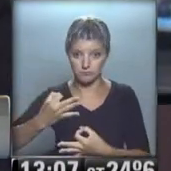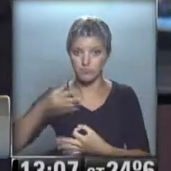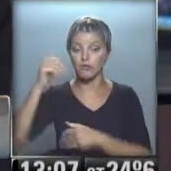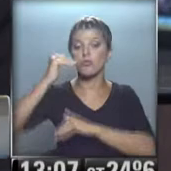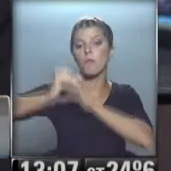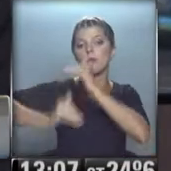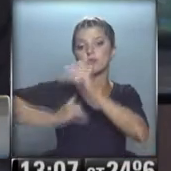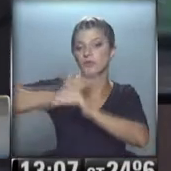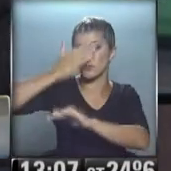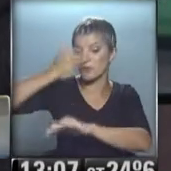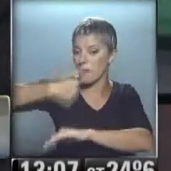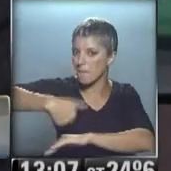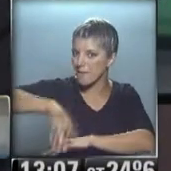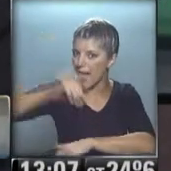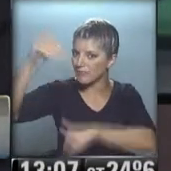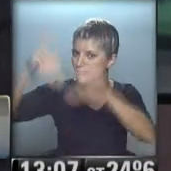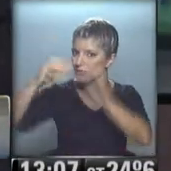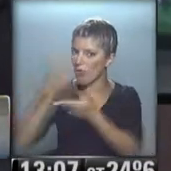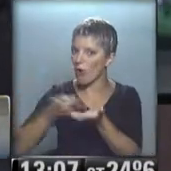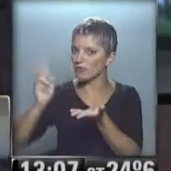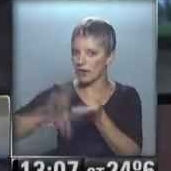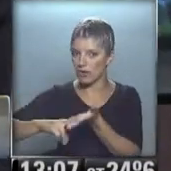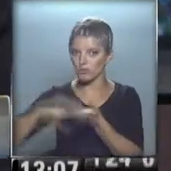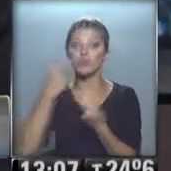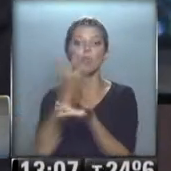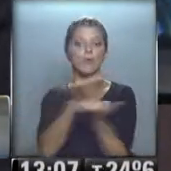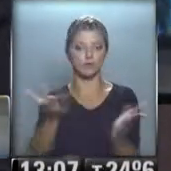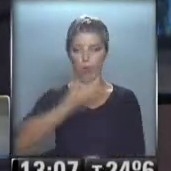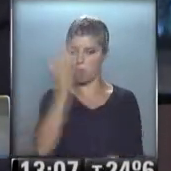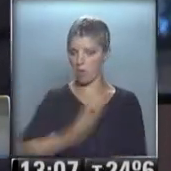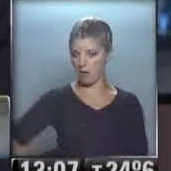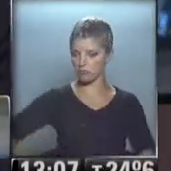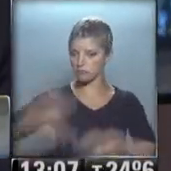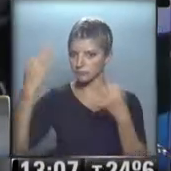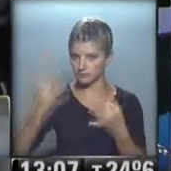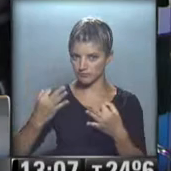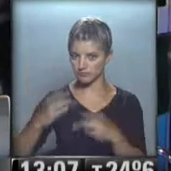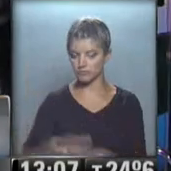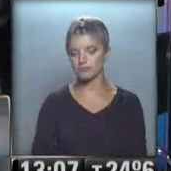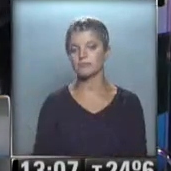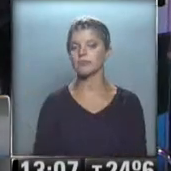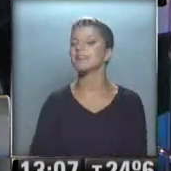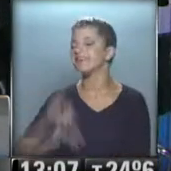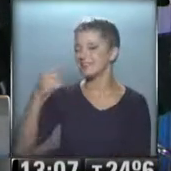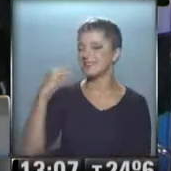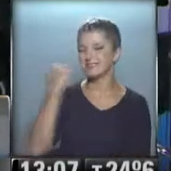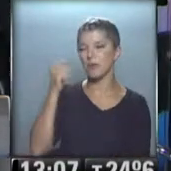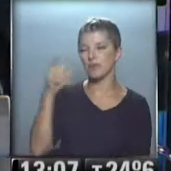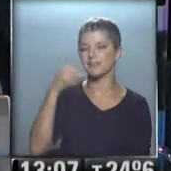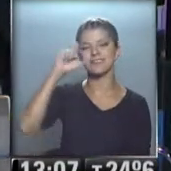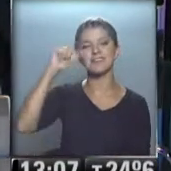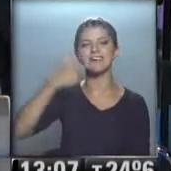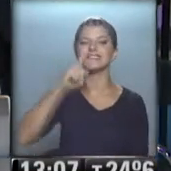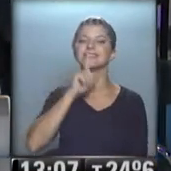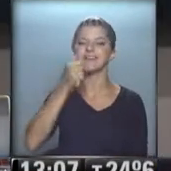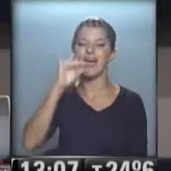último tramo hacia las elecciones tratando de mostrar un estado hiperactivo también en esto de respuesta. Sí, ya que mencionas la palabra estado me parece que es